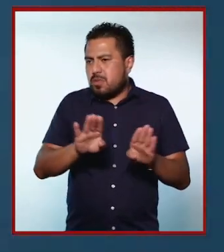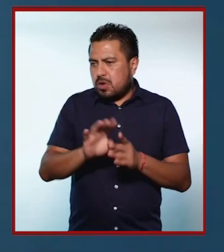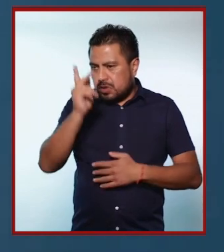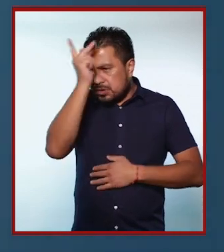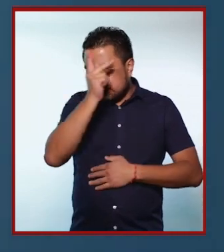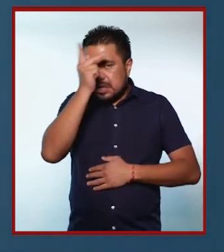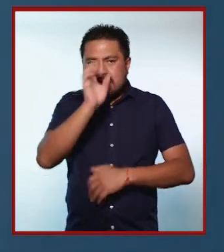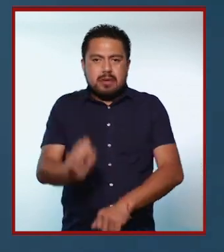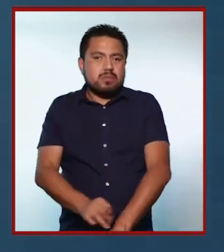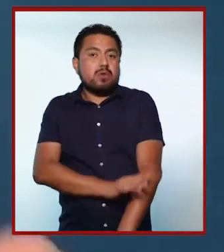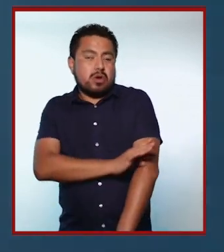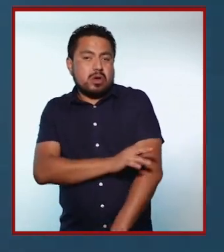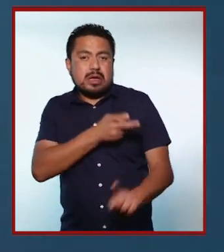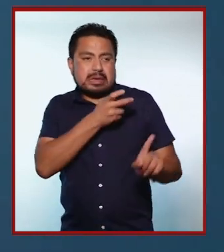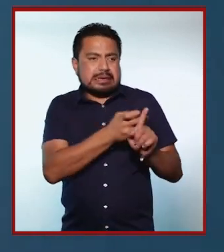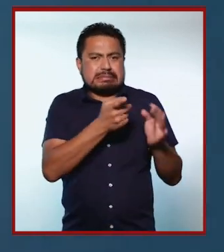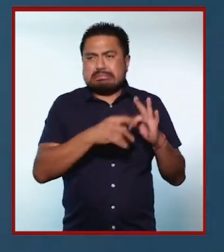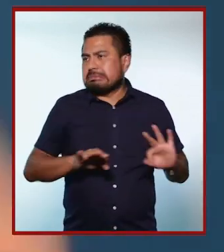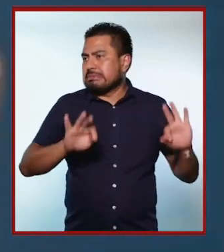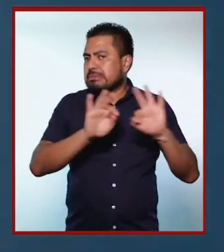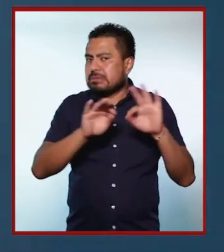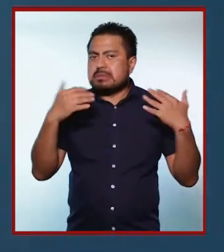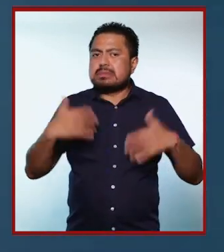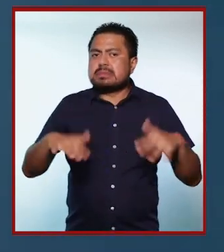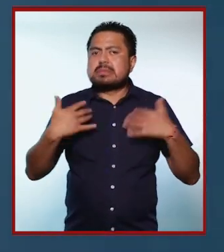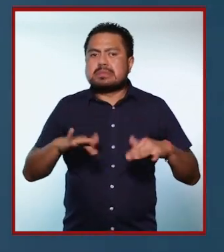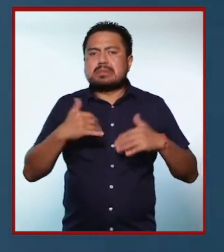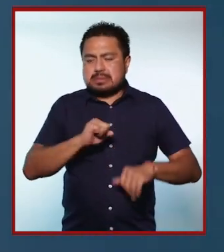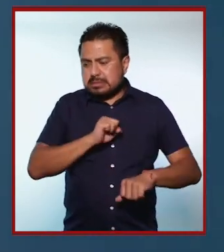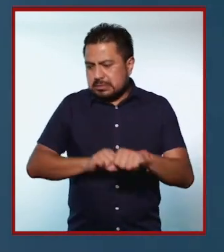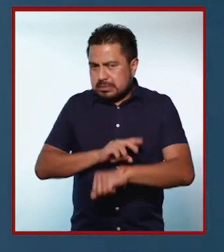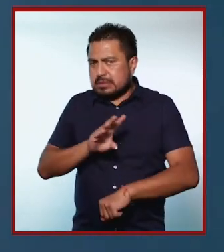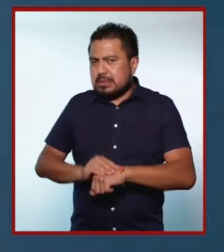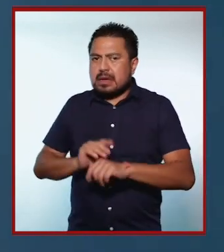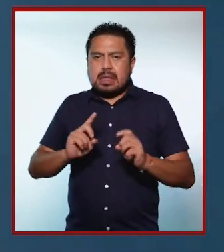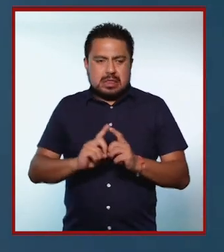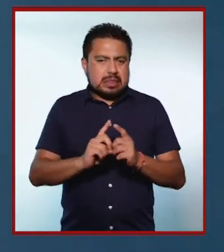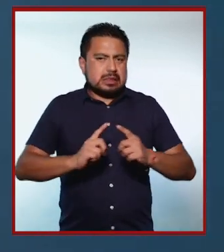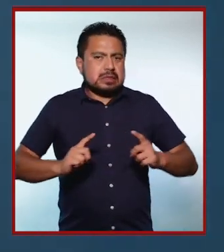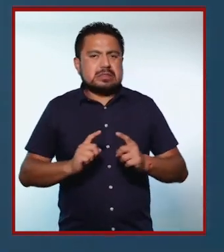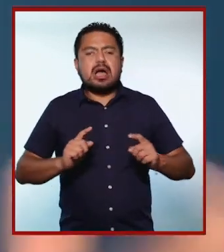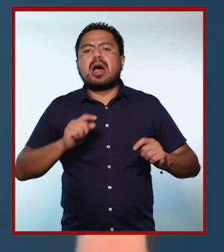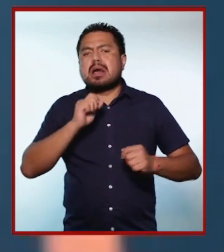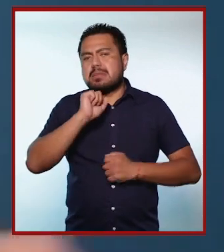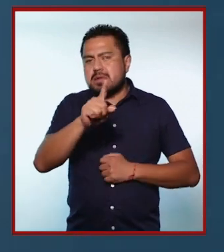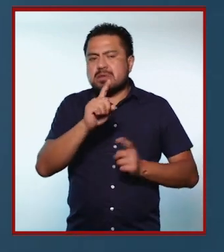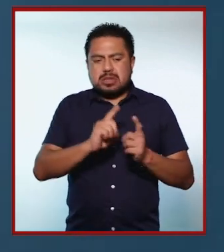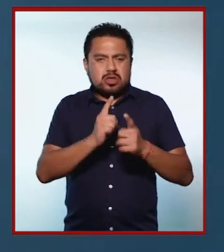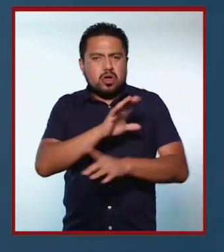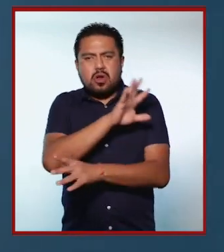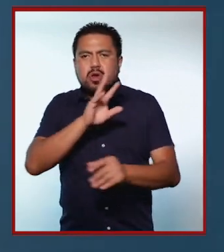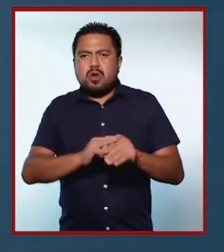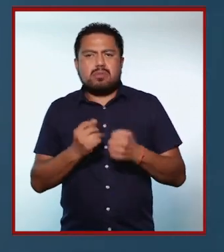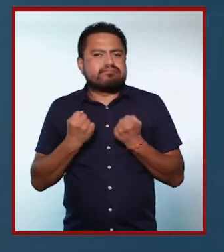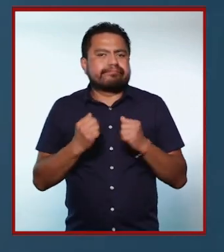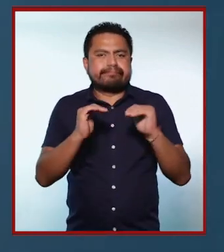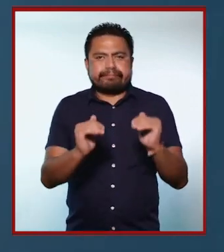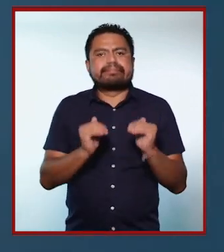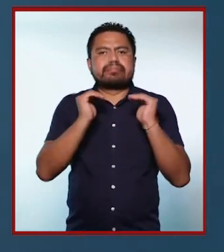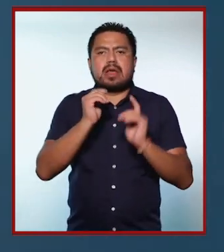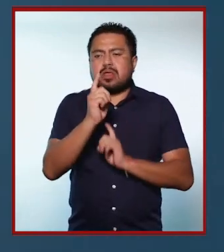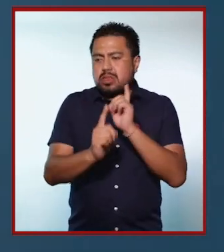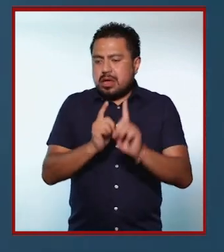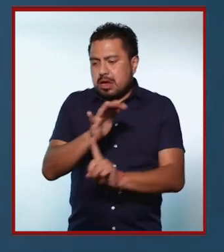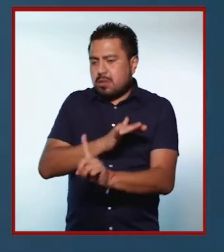psicológica, la parte emocional es una parte fundamental que te va a permitir desarrollarte y desarrollar todo tu potencial